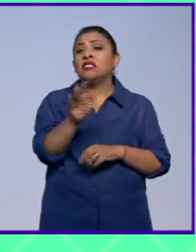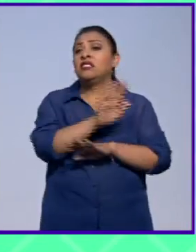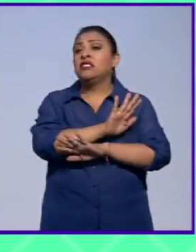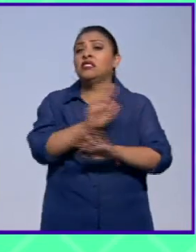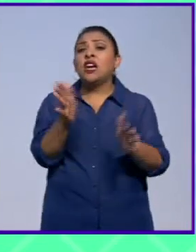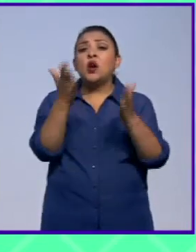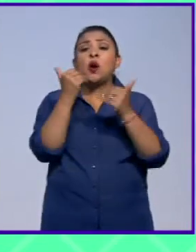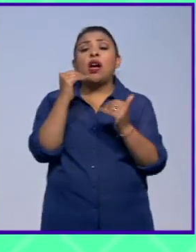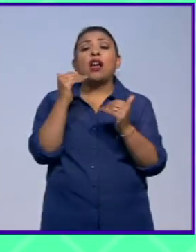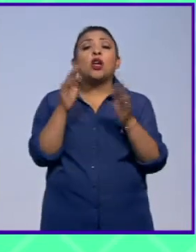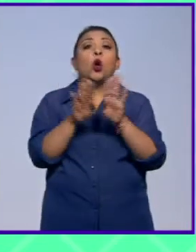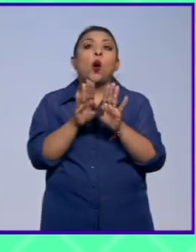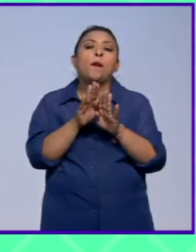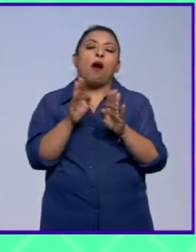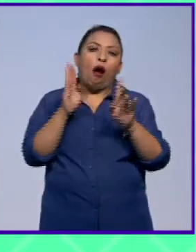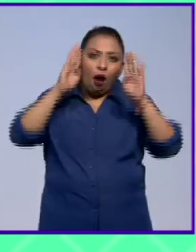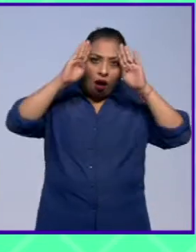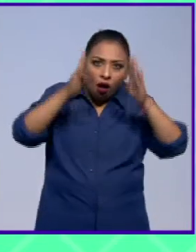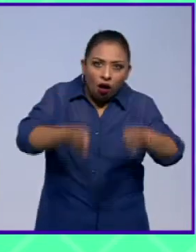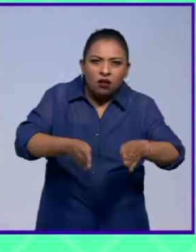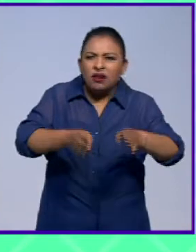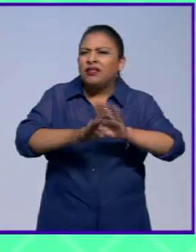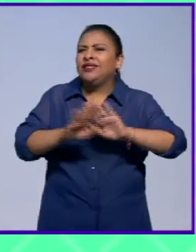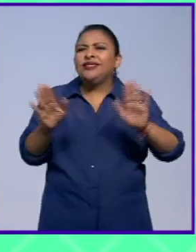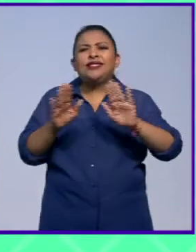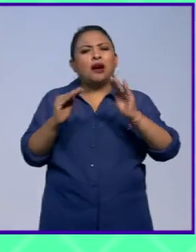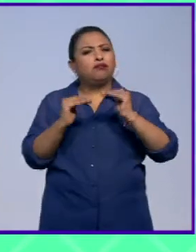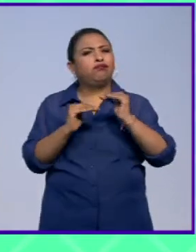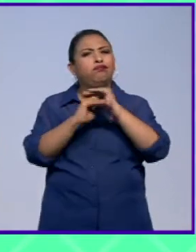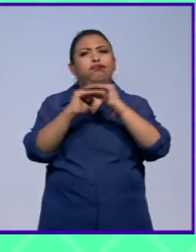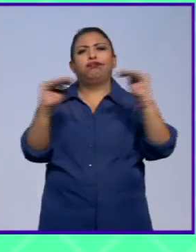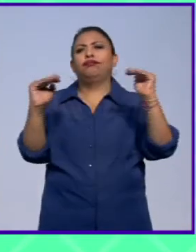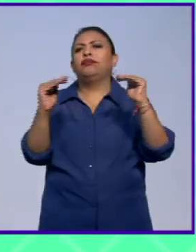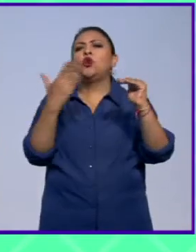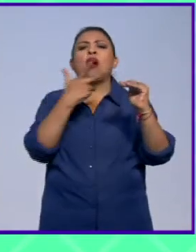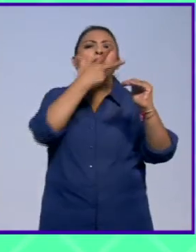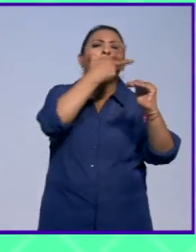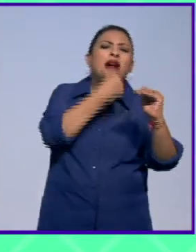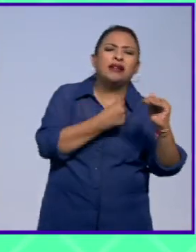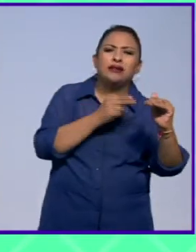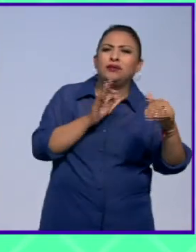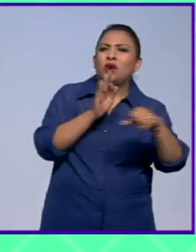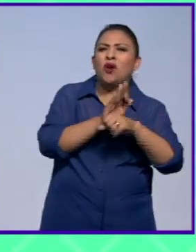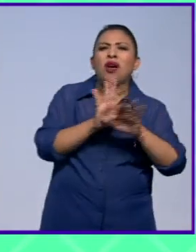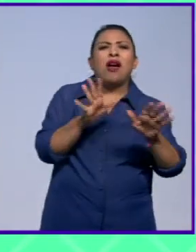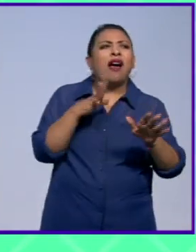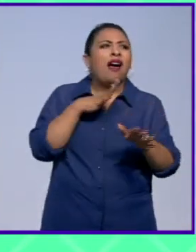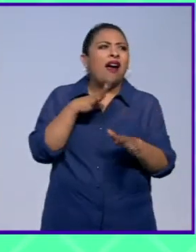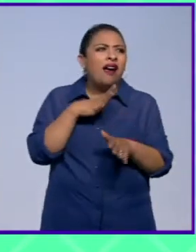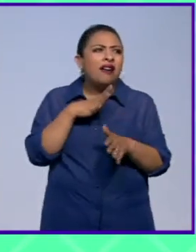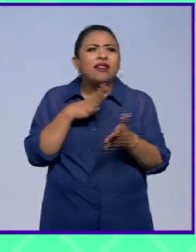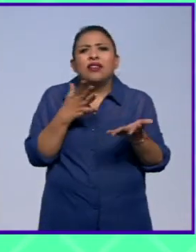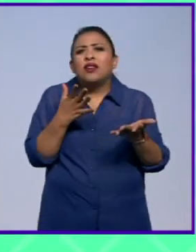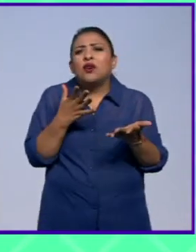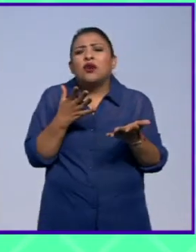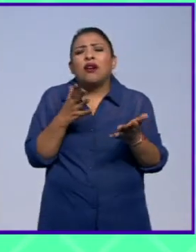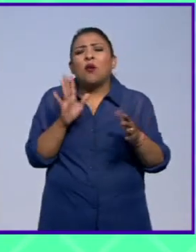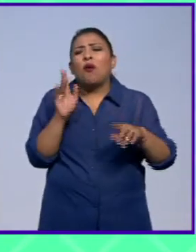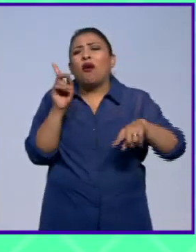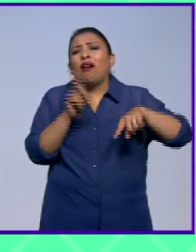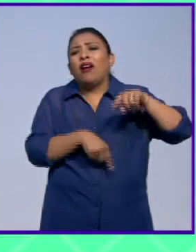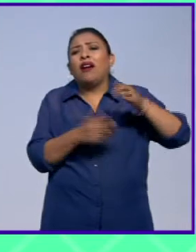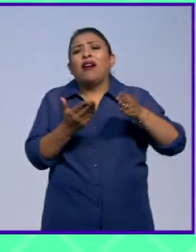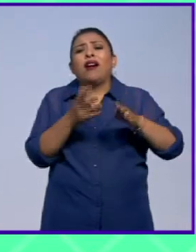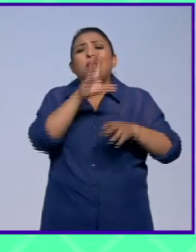ya no hay que hablar de eso puesto que ya no existe el machismo está ahí existe existe soterrado en